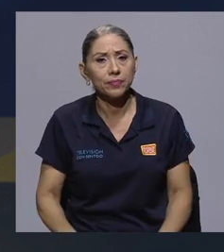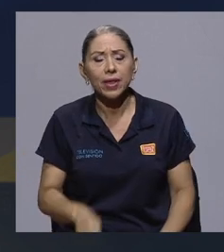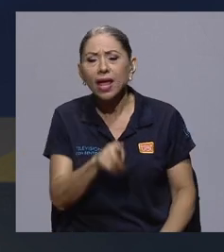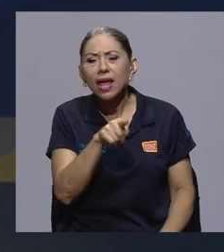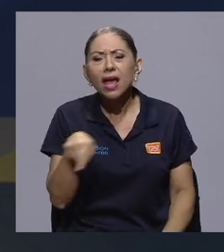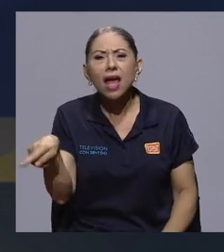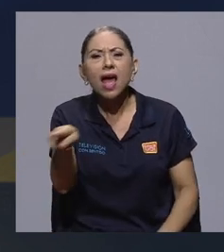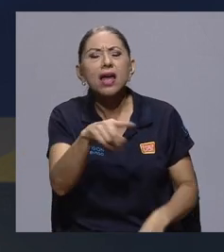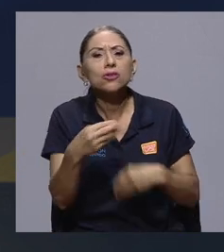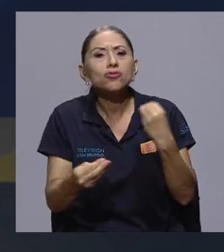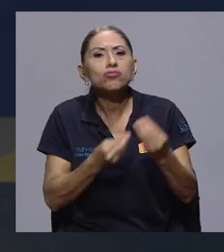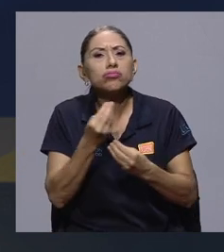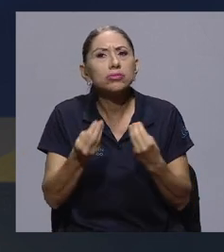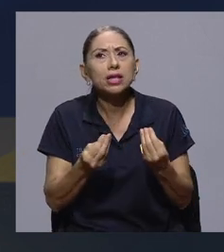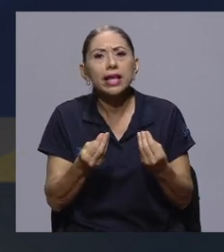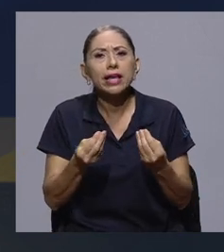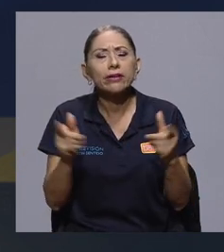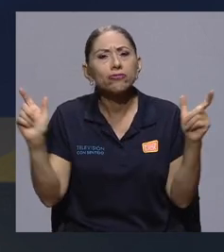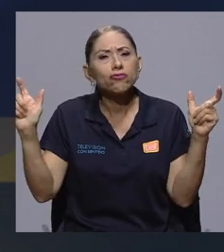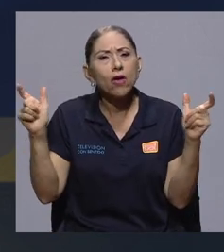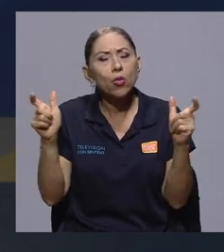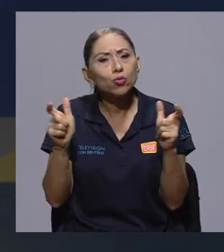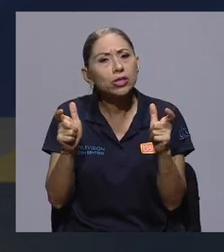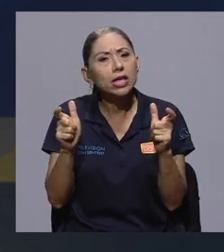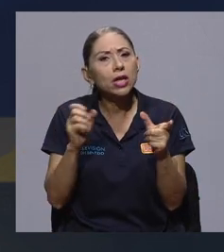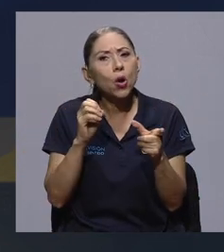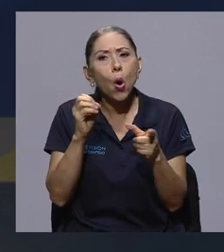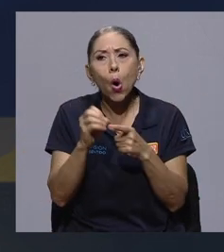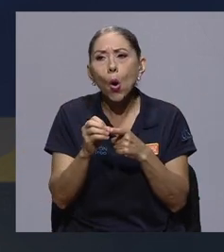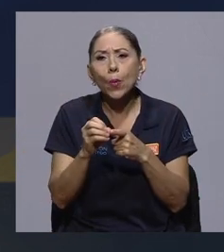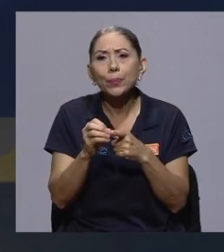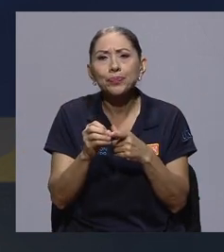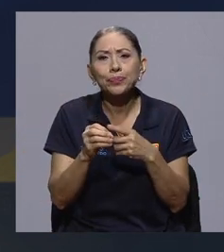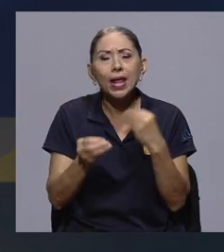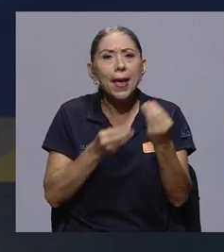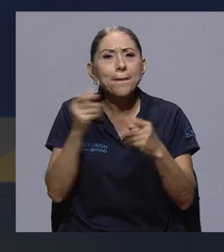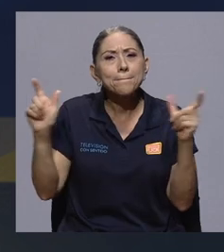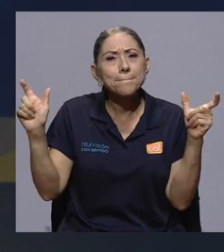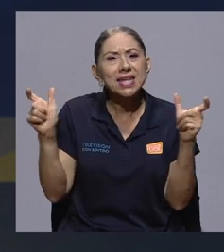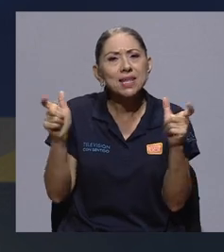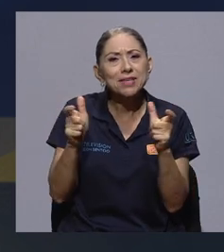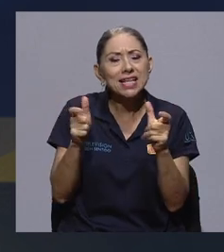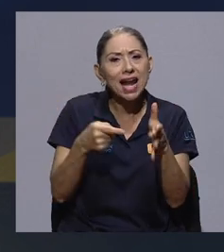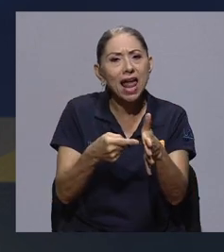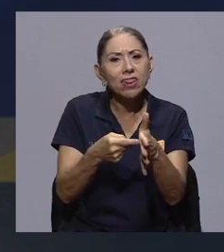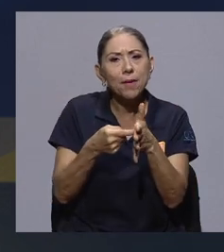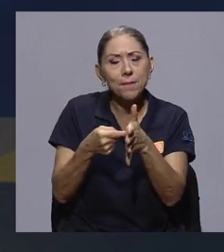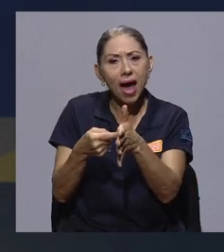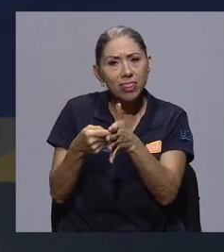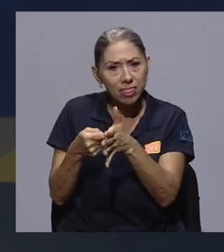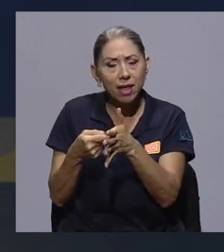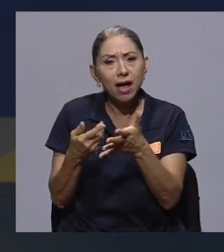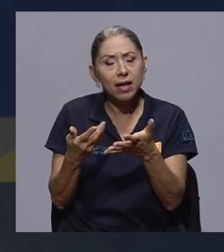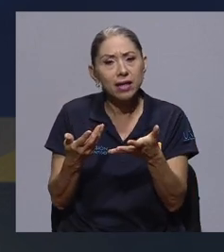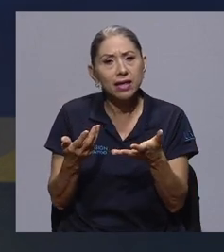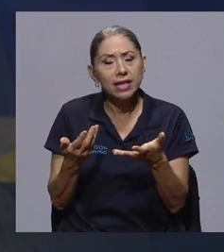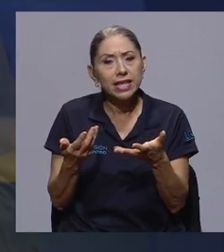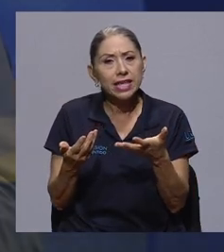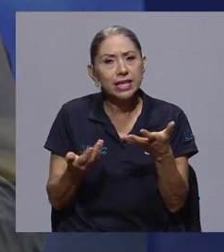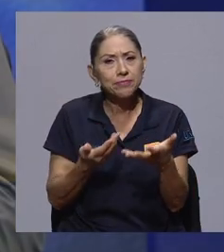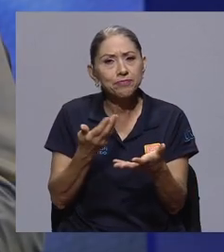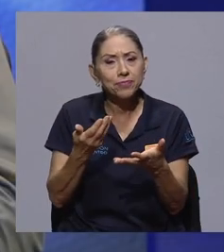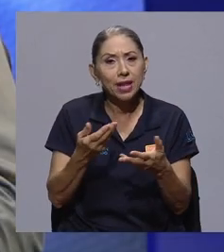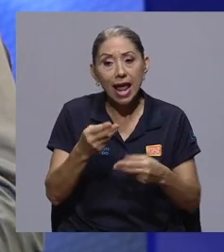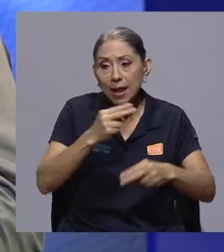que se dedican a, en pocas palabras, reducir o minimizar la demanda y el